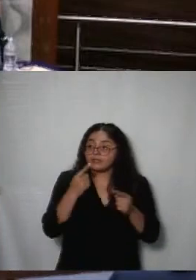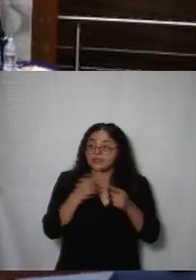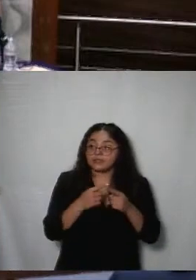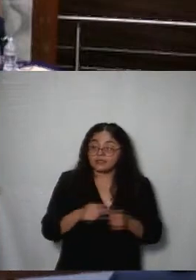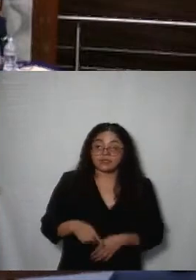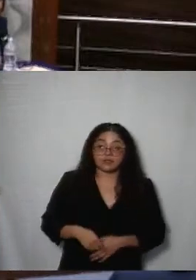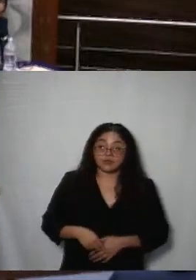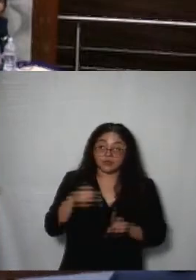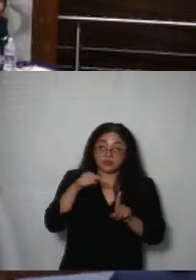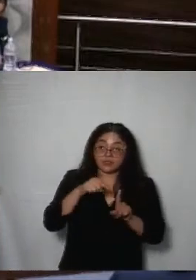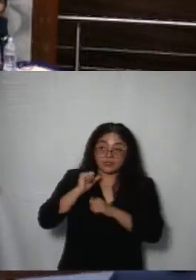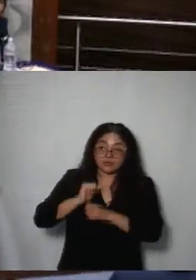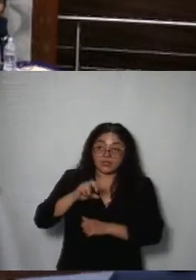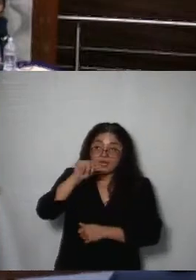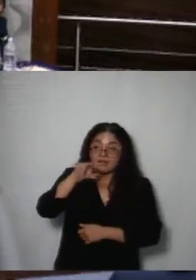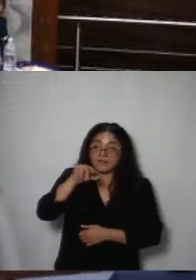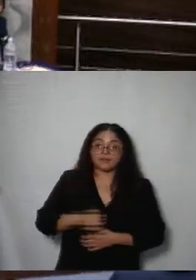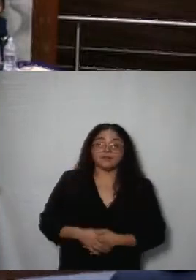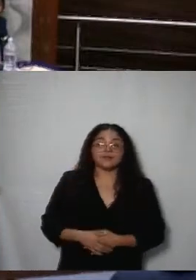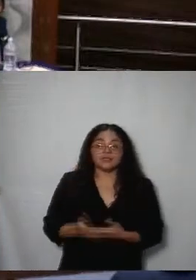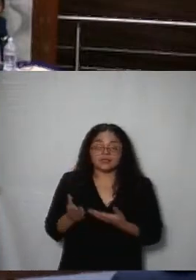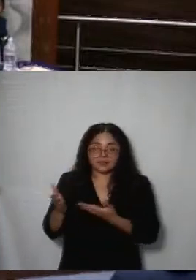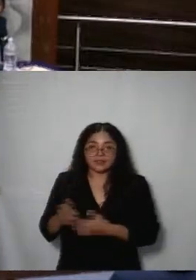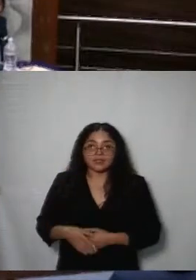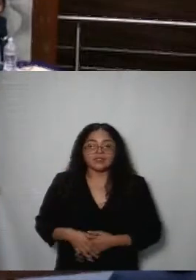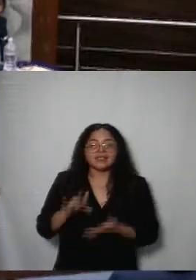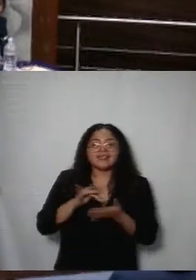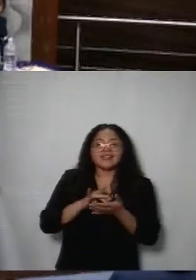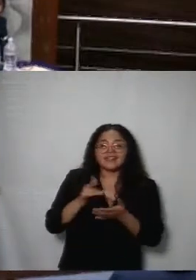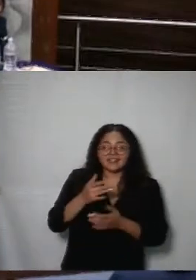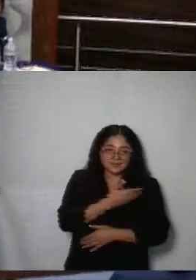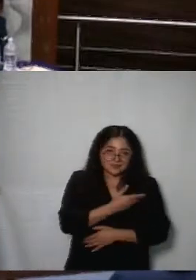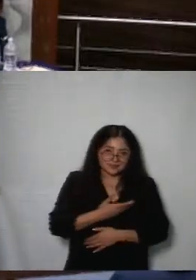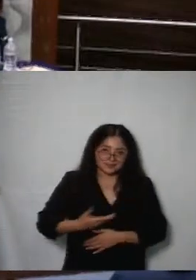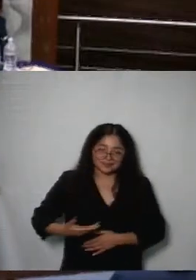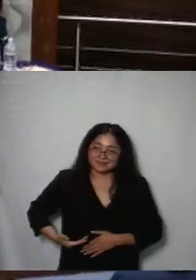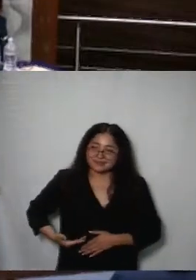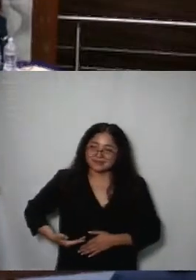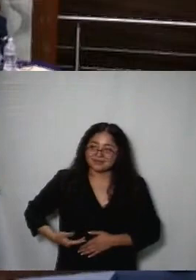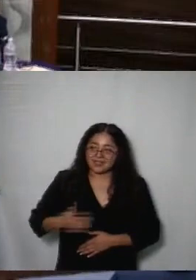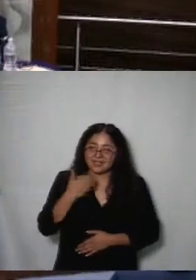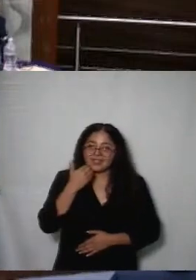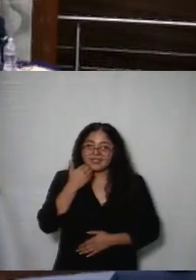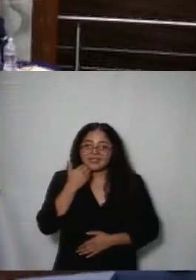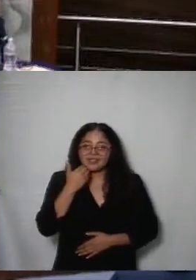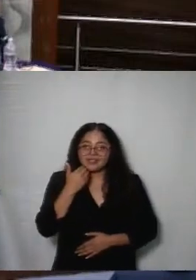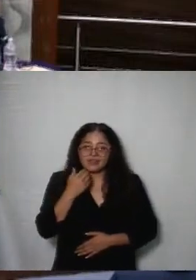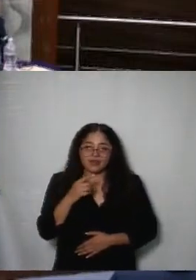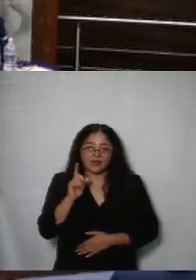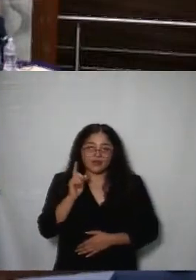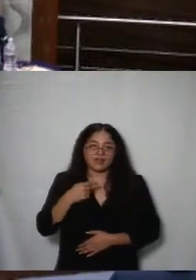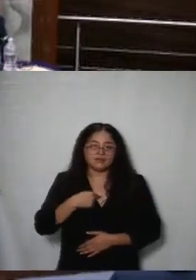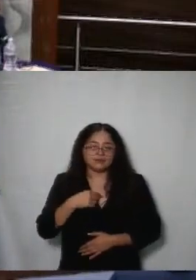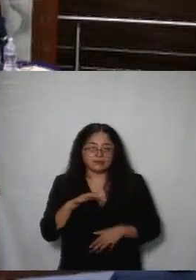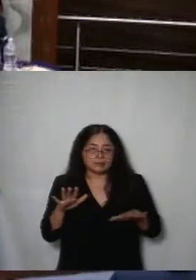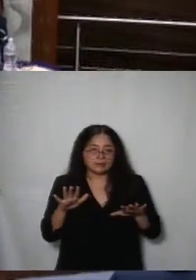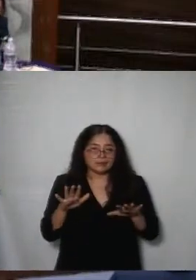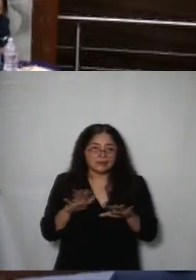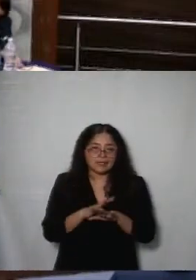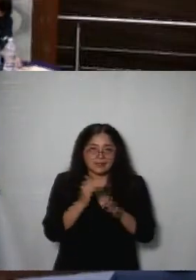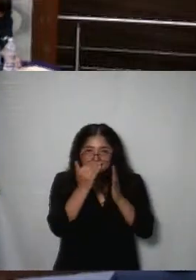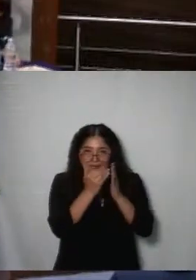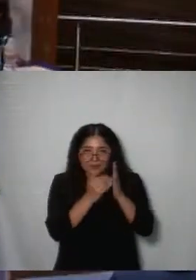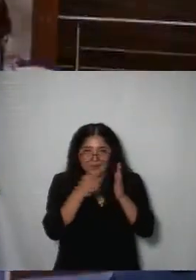Adán Ava adelante comisión Adán Ava muchas gracias pues invertiré un poco el orden para